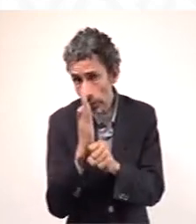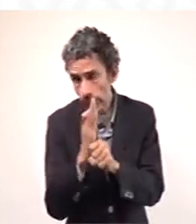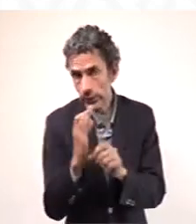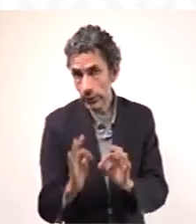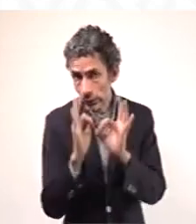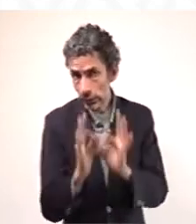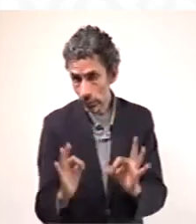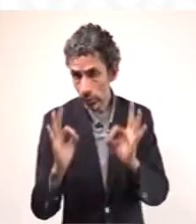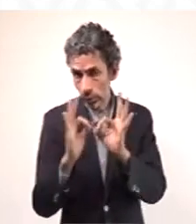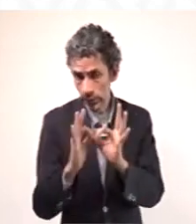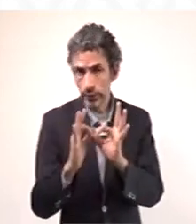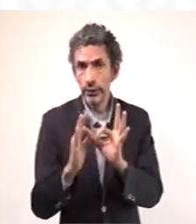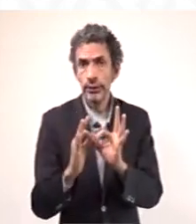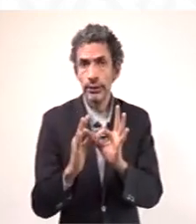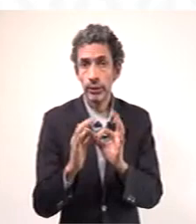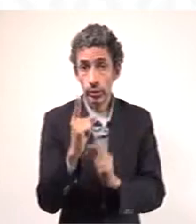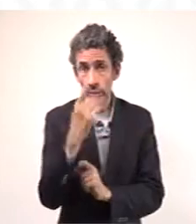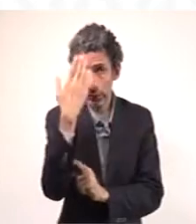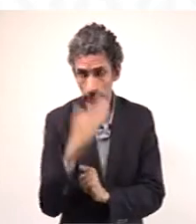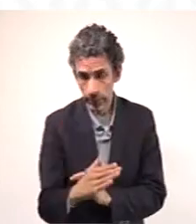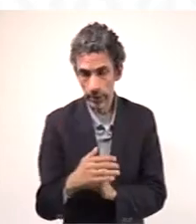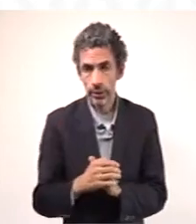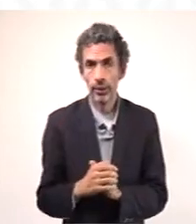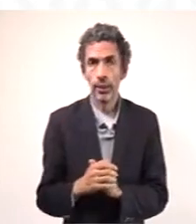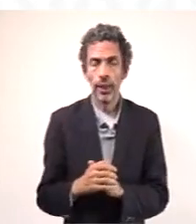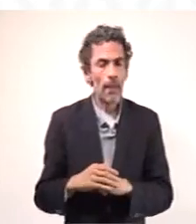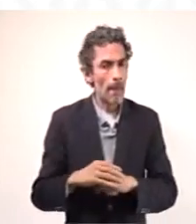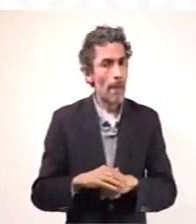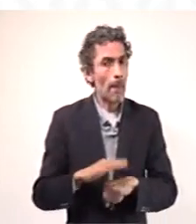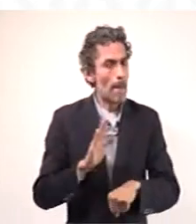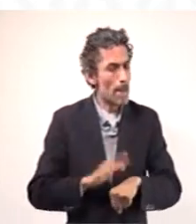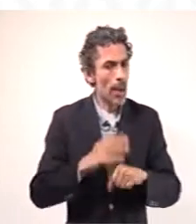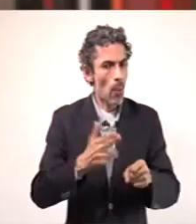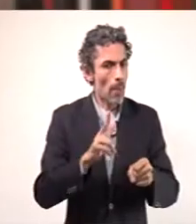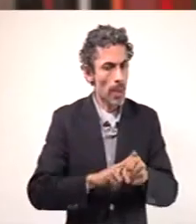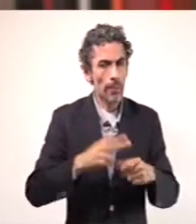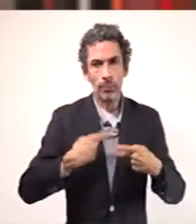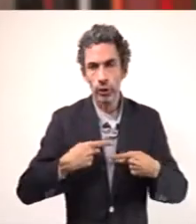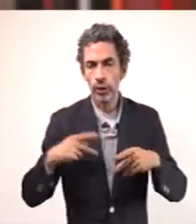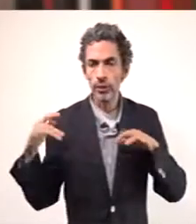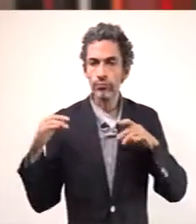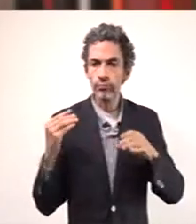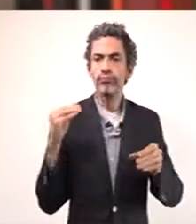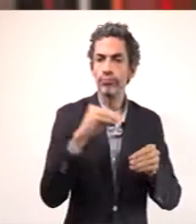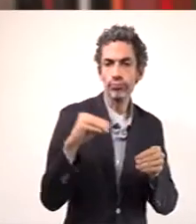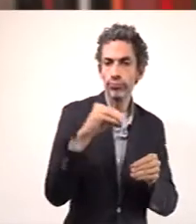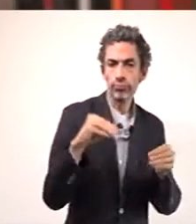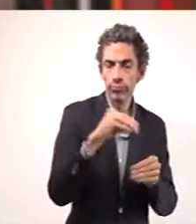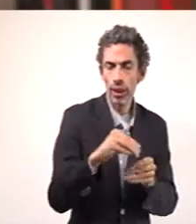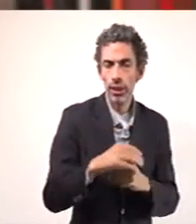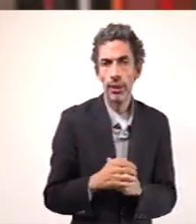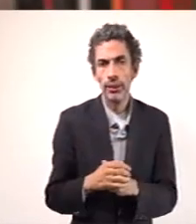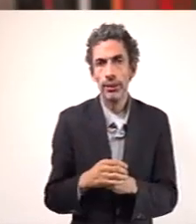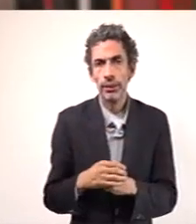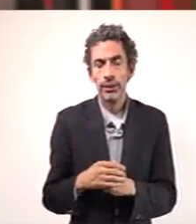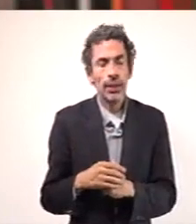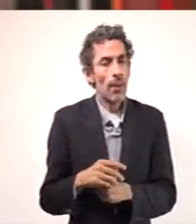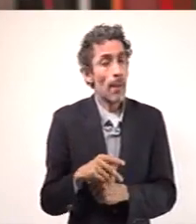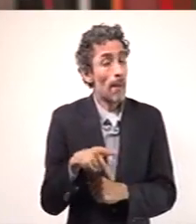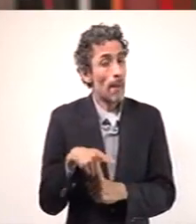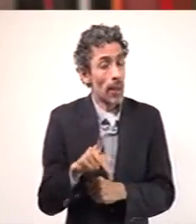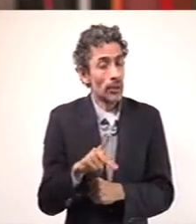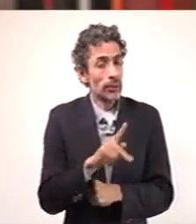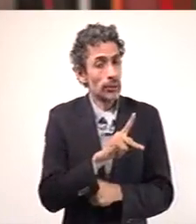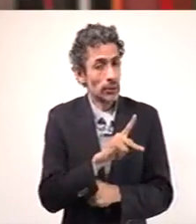sepan que sigue incrementándose el número de camas ocupadas. Ahora, si todos